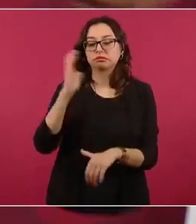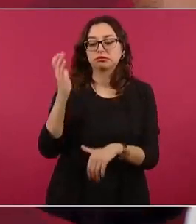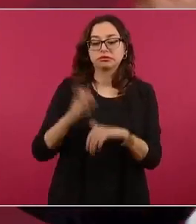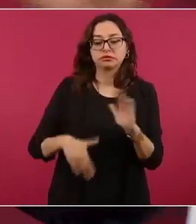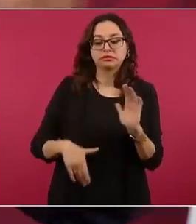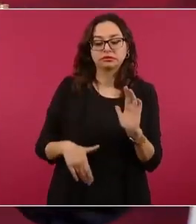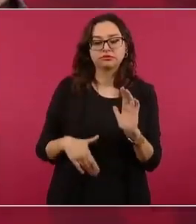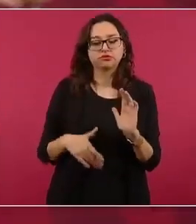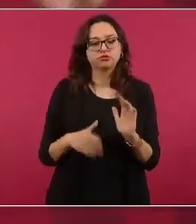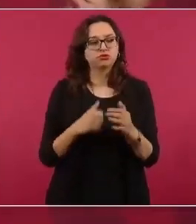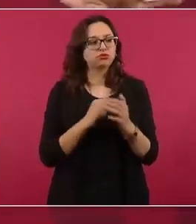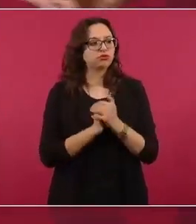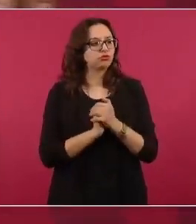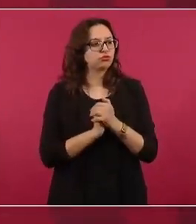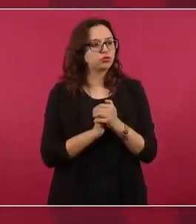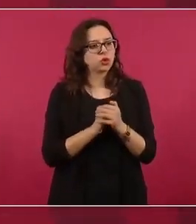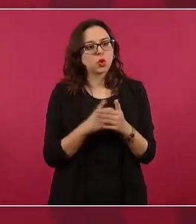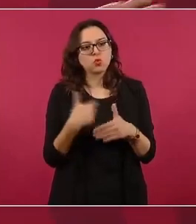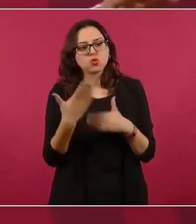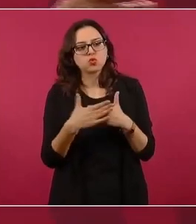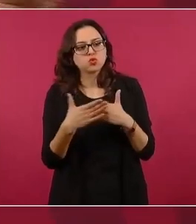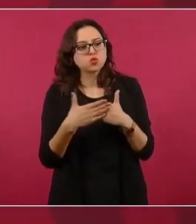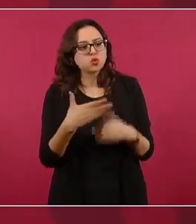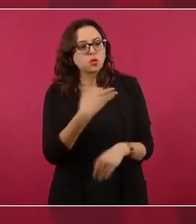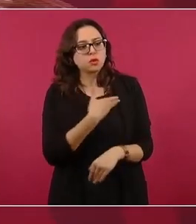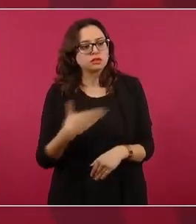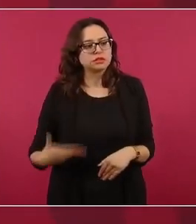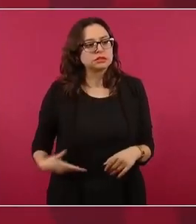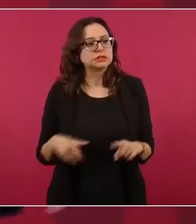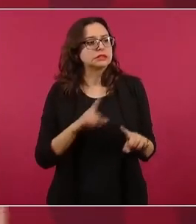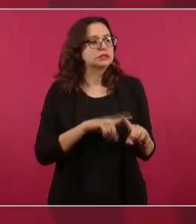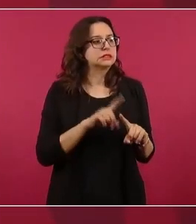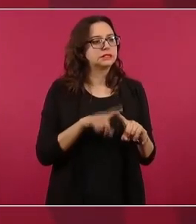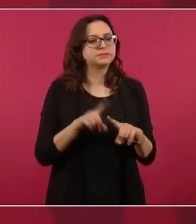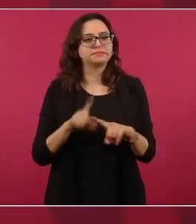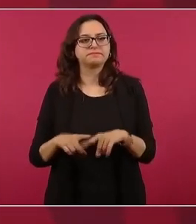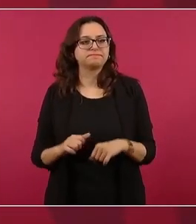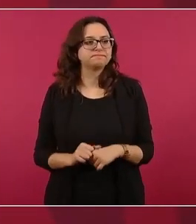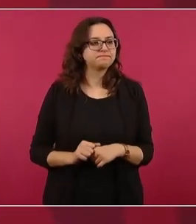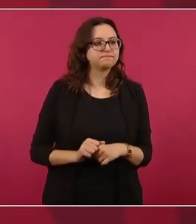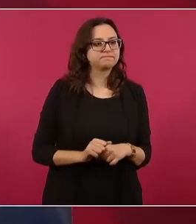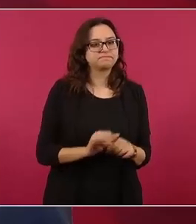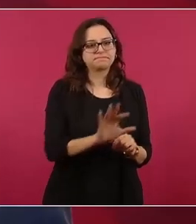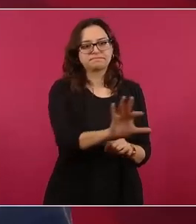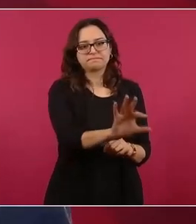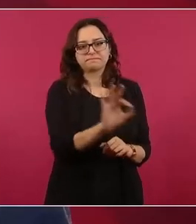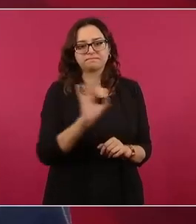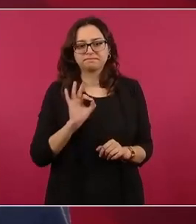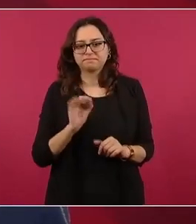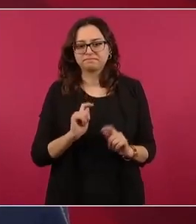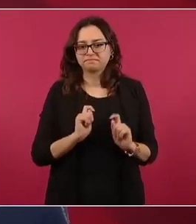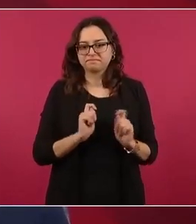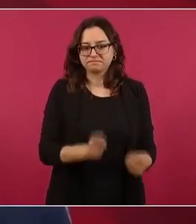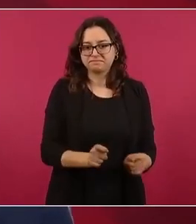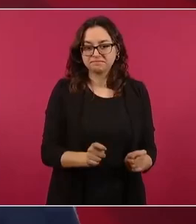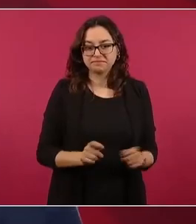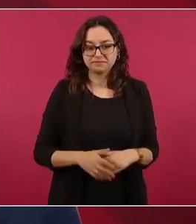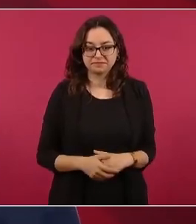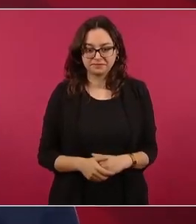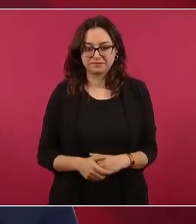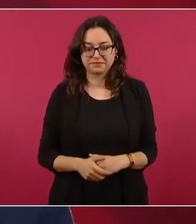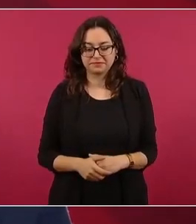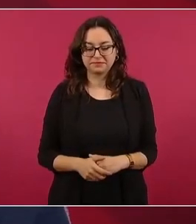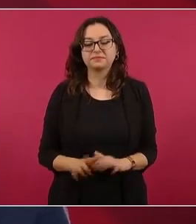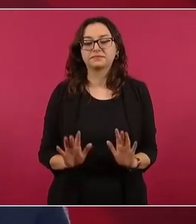supuestamente nadie se movía, habían tapados y de repente